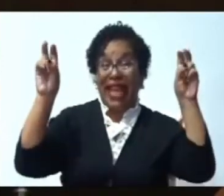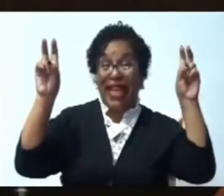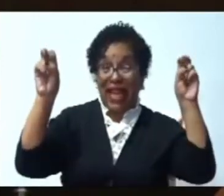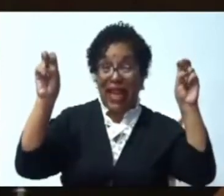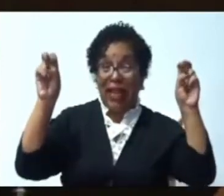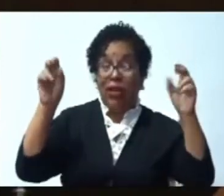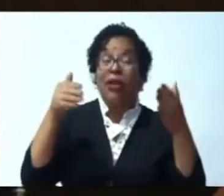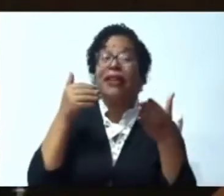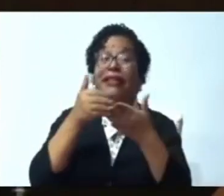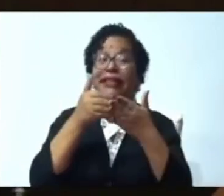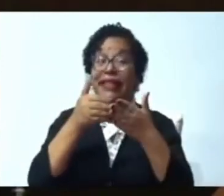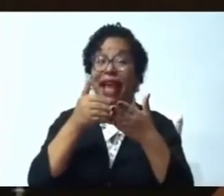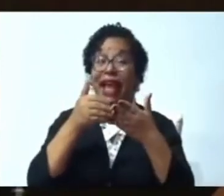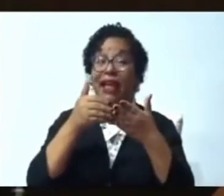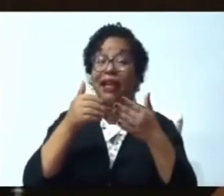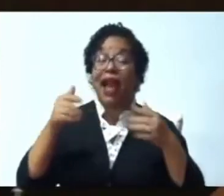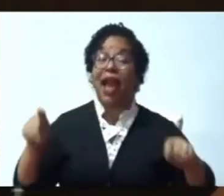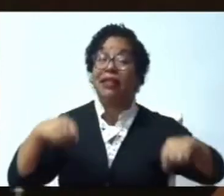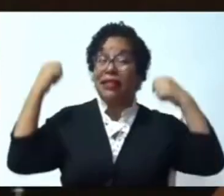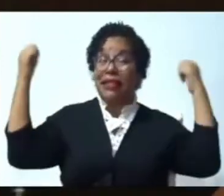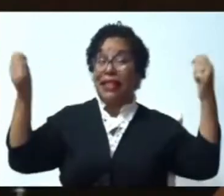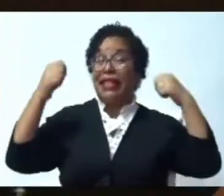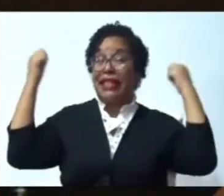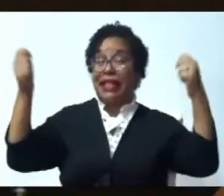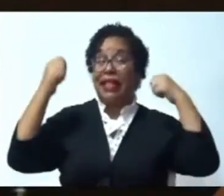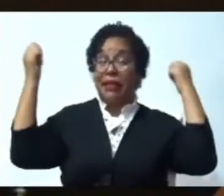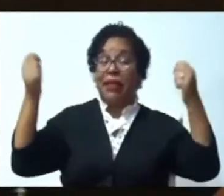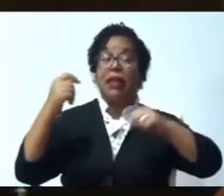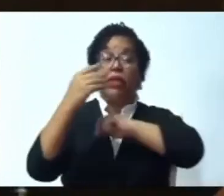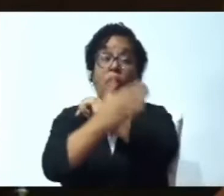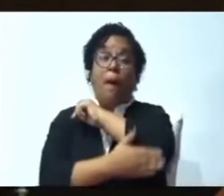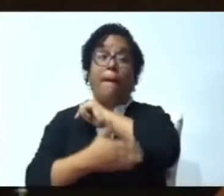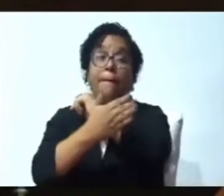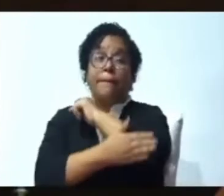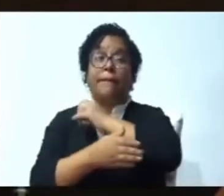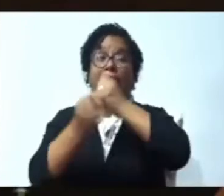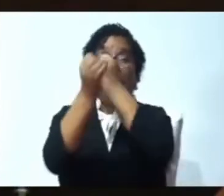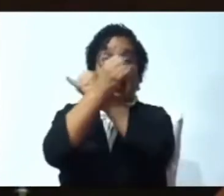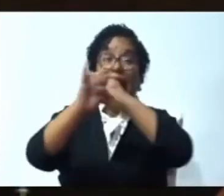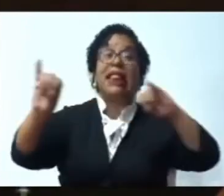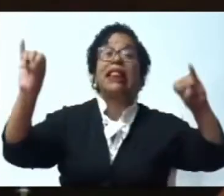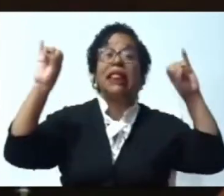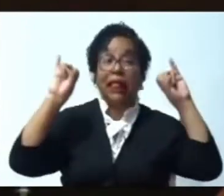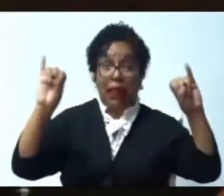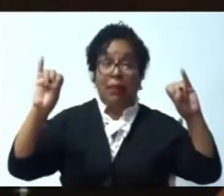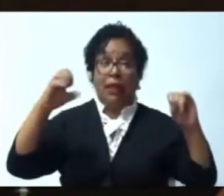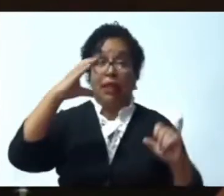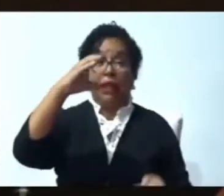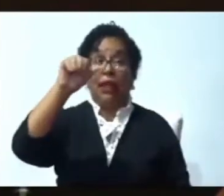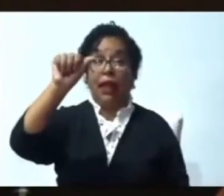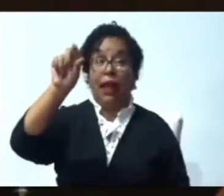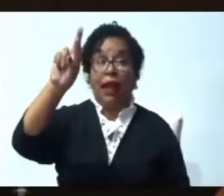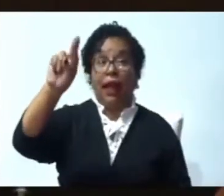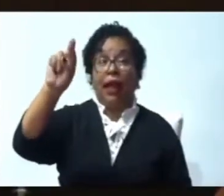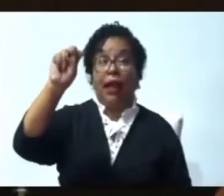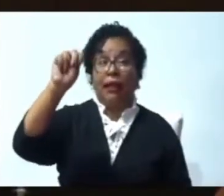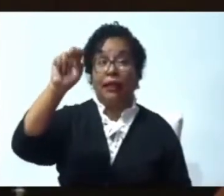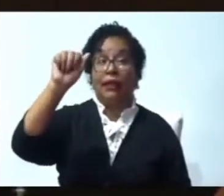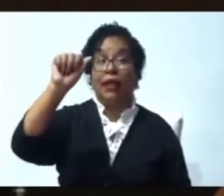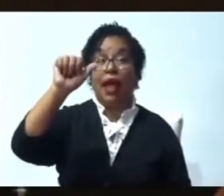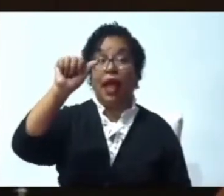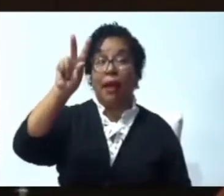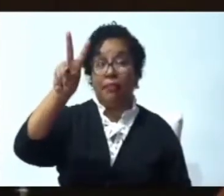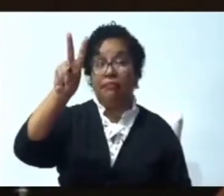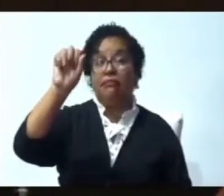Y no queremos que encuentren Una ciudad acorralada Cercada Sino Que hayan vías